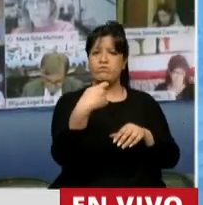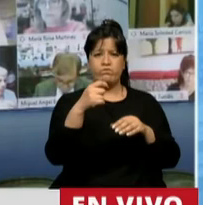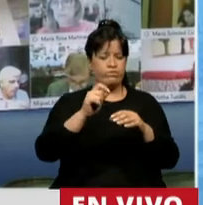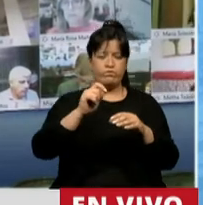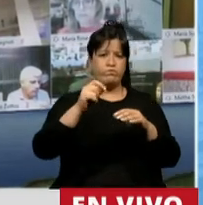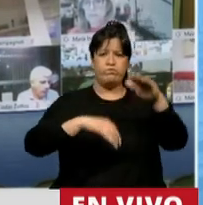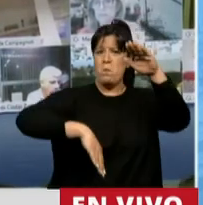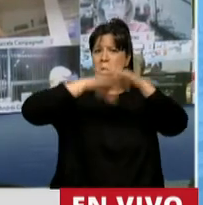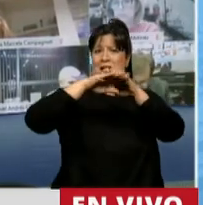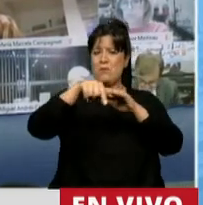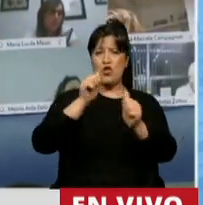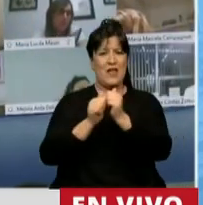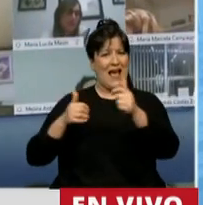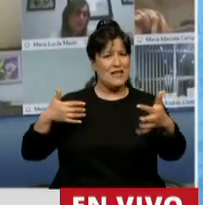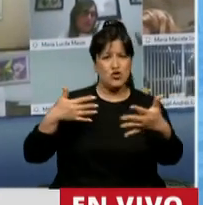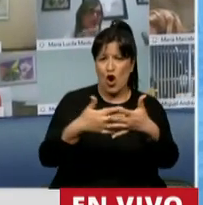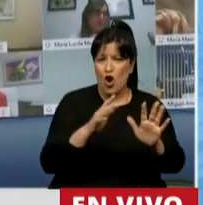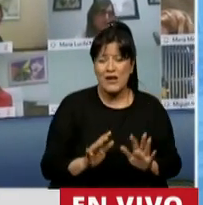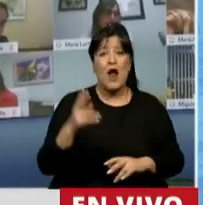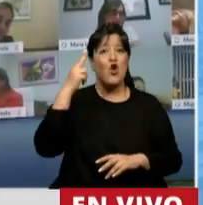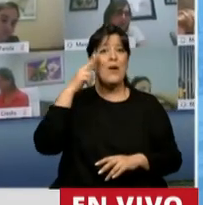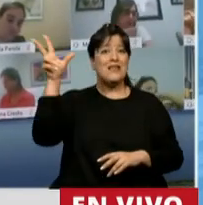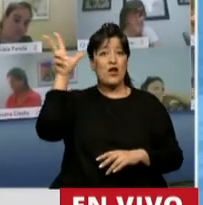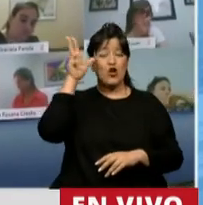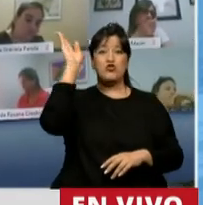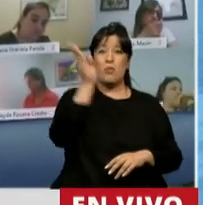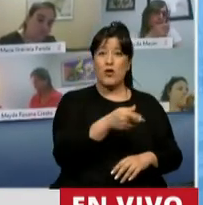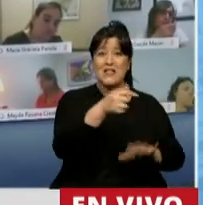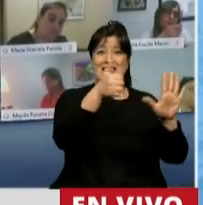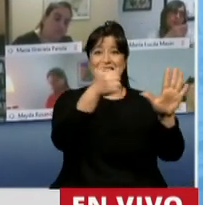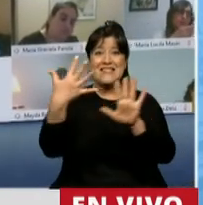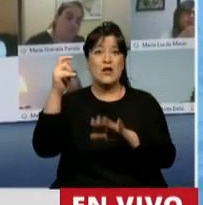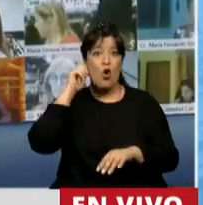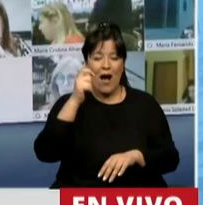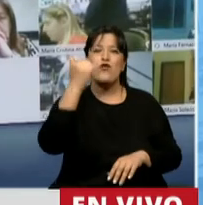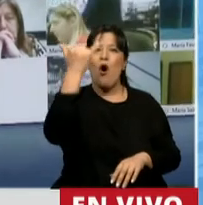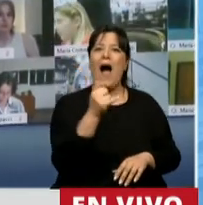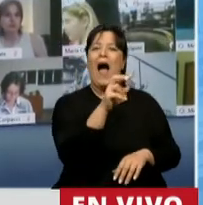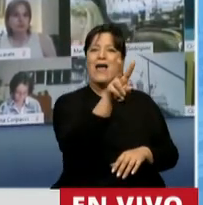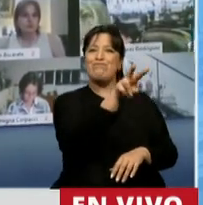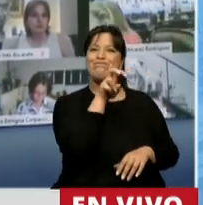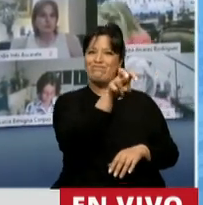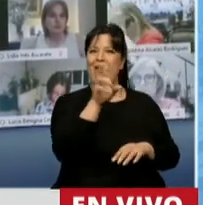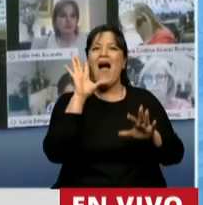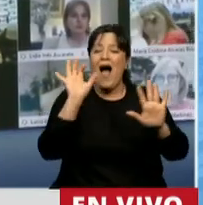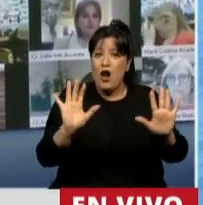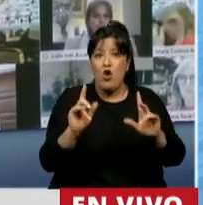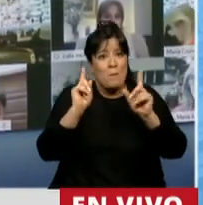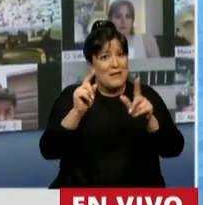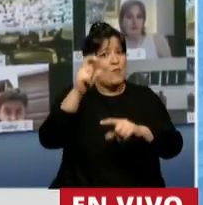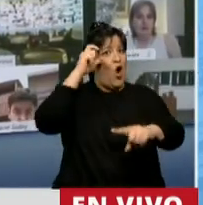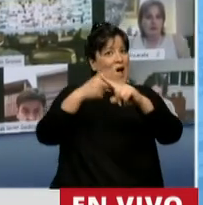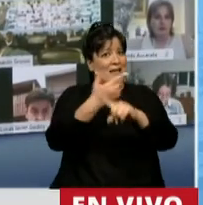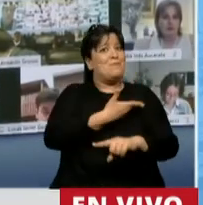alto en nuestra historia. Actualmente, más del 98% de los mayores de 65 años cuenta con alguna cobertura previsional. Lo dijo el